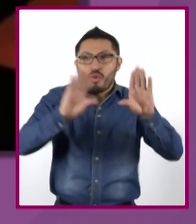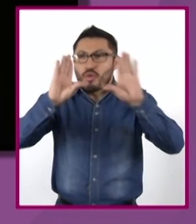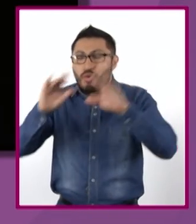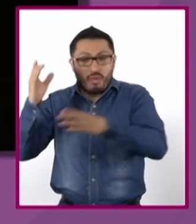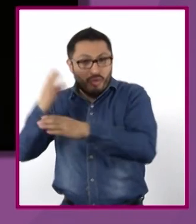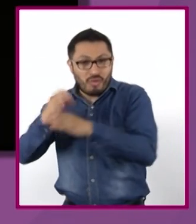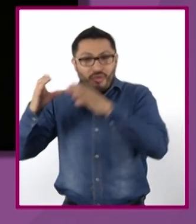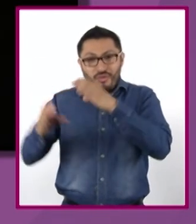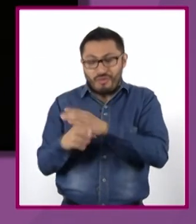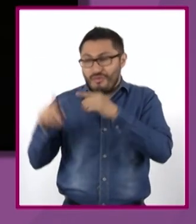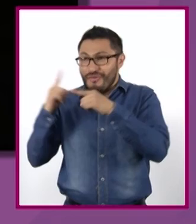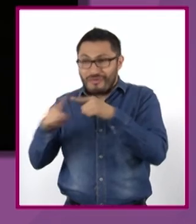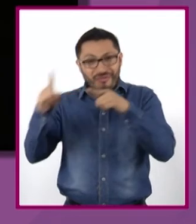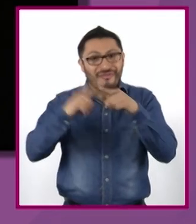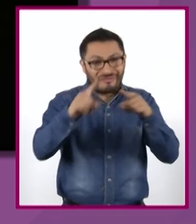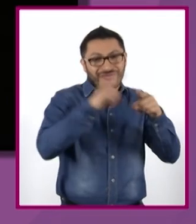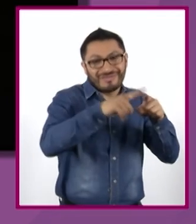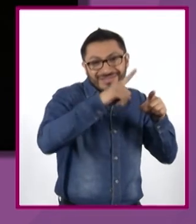distintas.